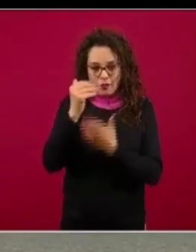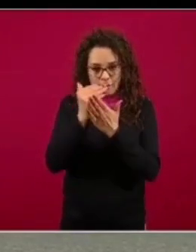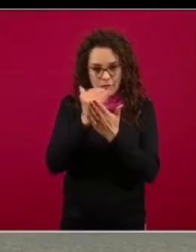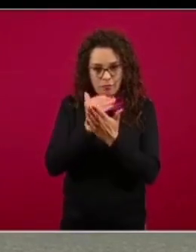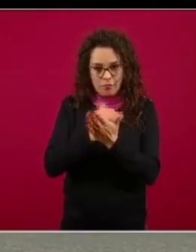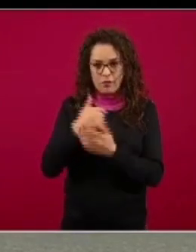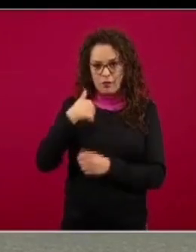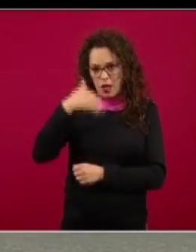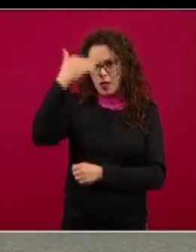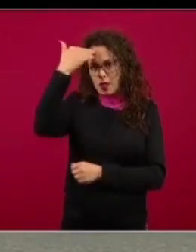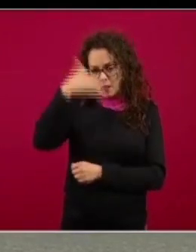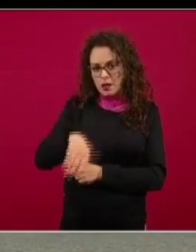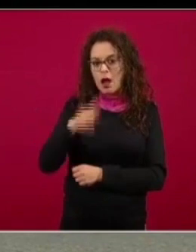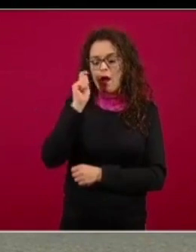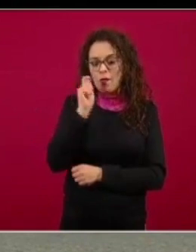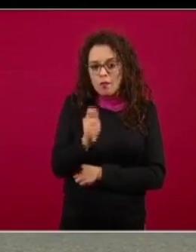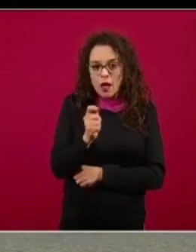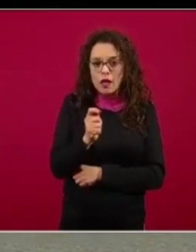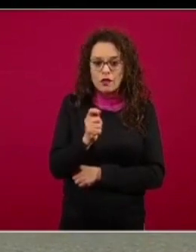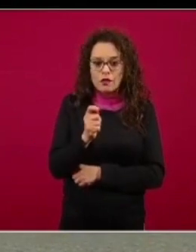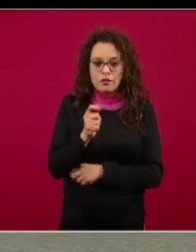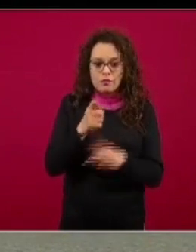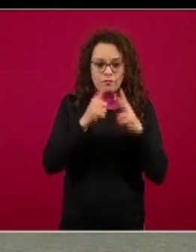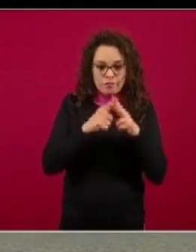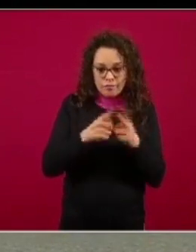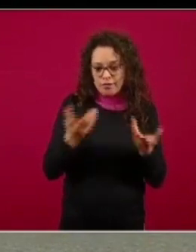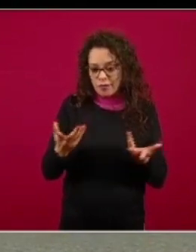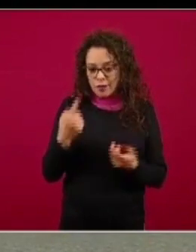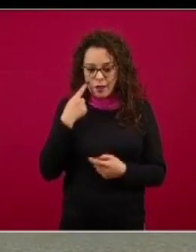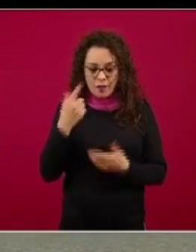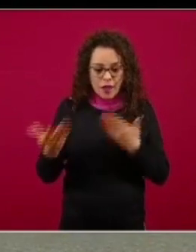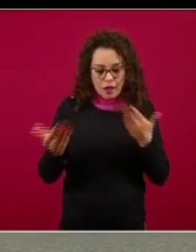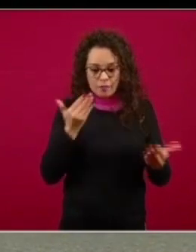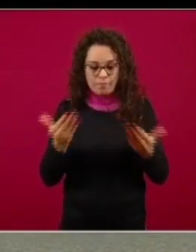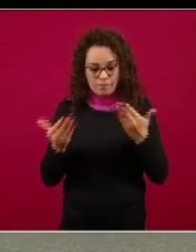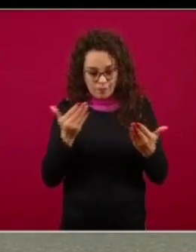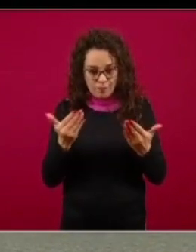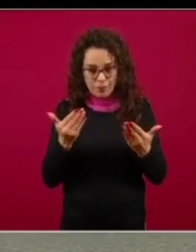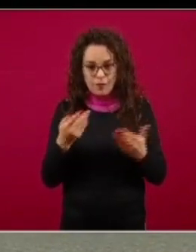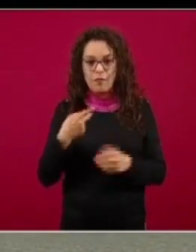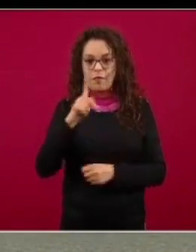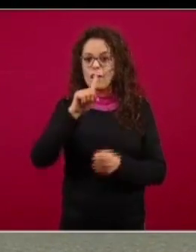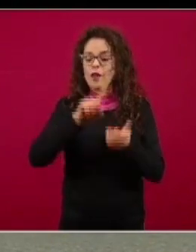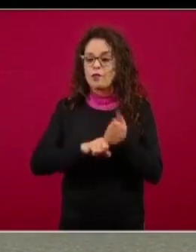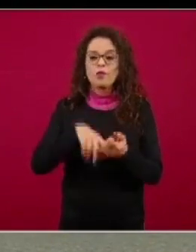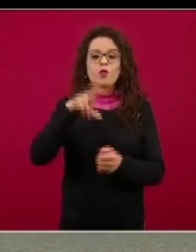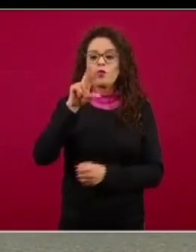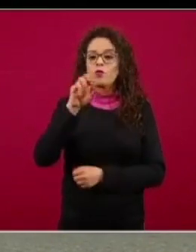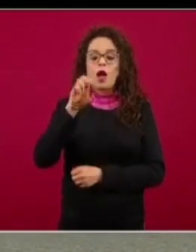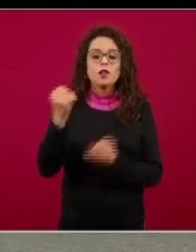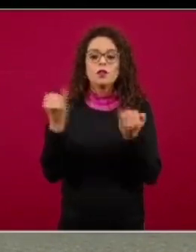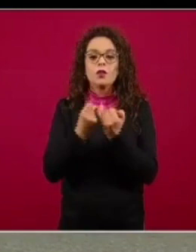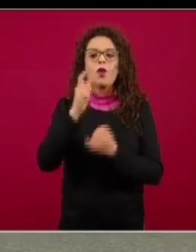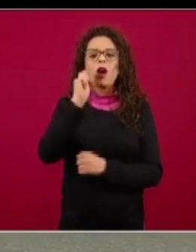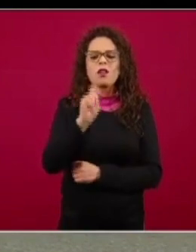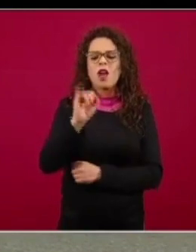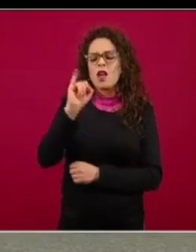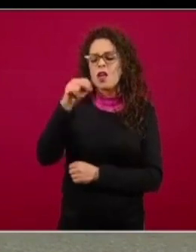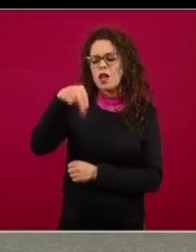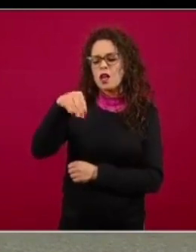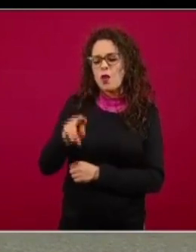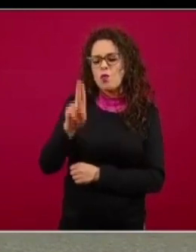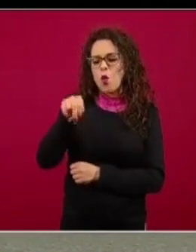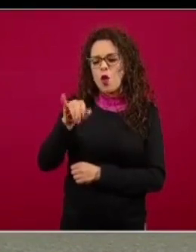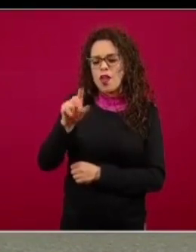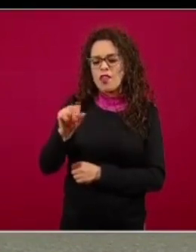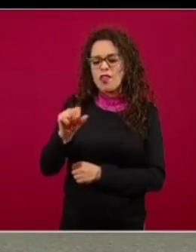pues vaga la remunancia no aplica ya esta famosa cuestión que hicieron los países nórdicos de inmunidad del rebaño o sea